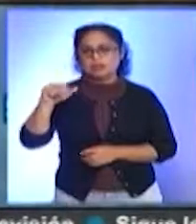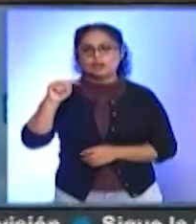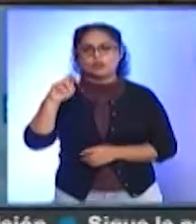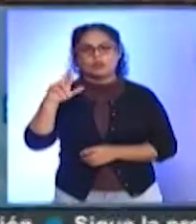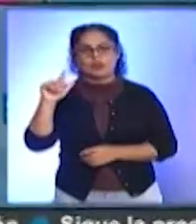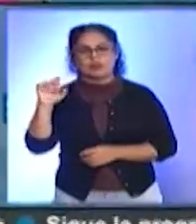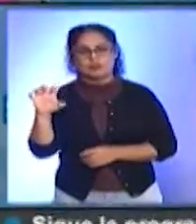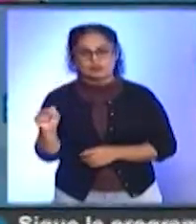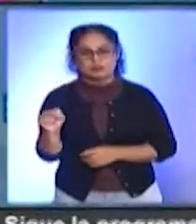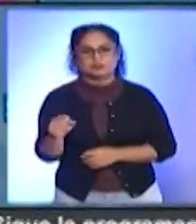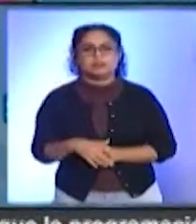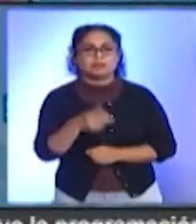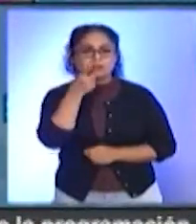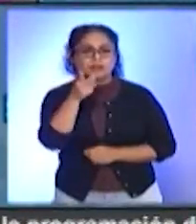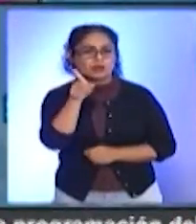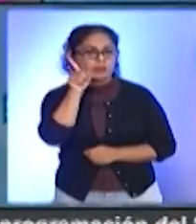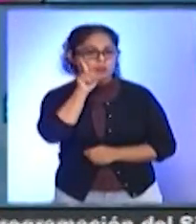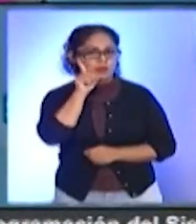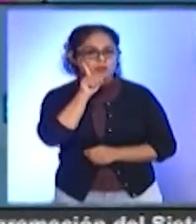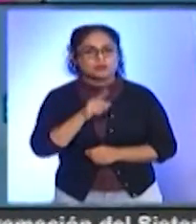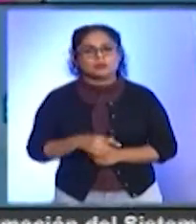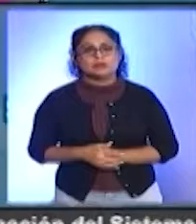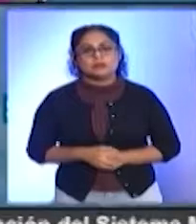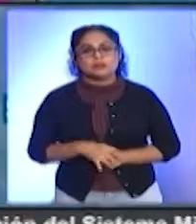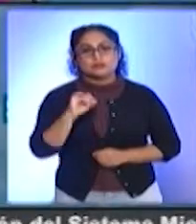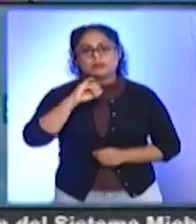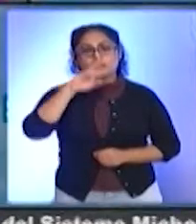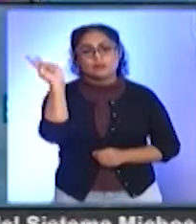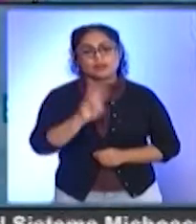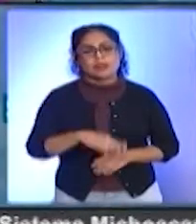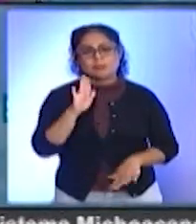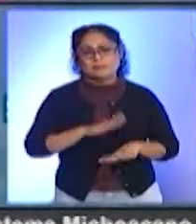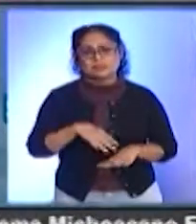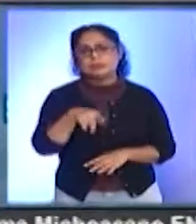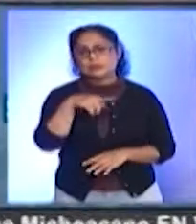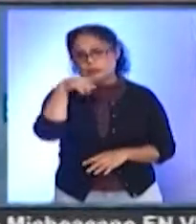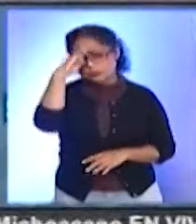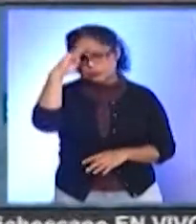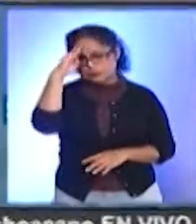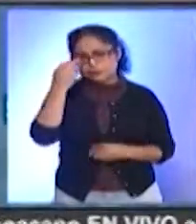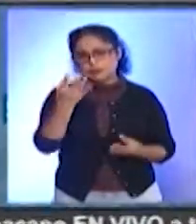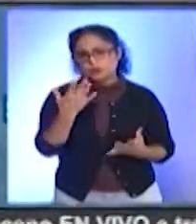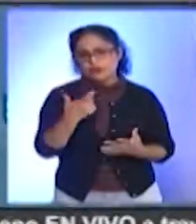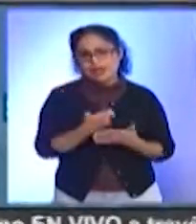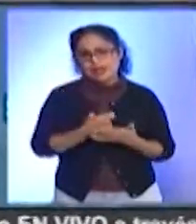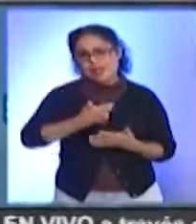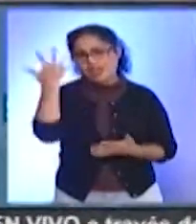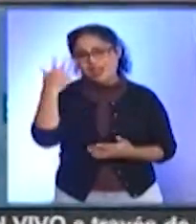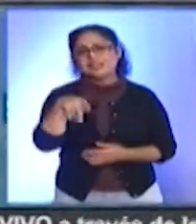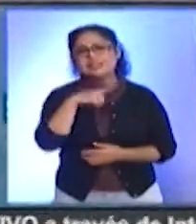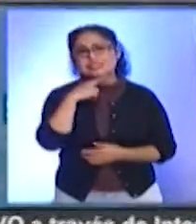Martínez. Lo que sí está, y lo que es más costoso, es el restablecimiento de las vías de comunicación